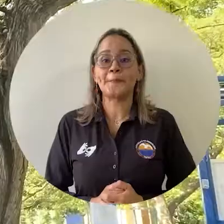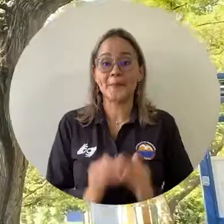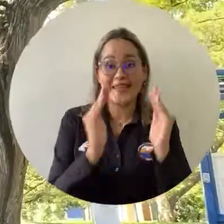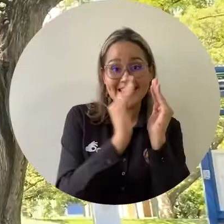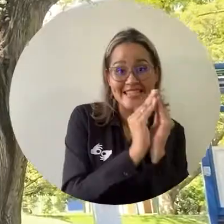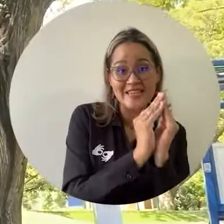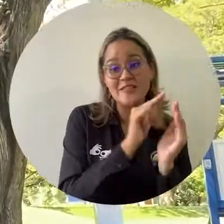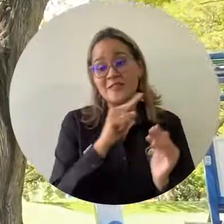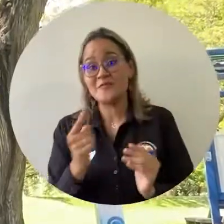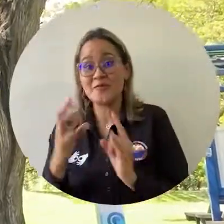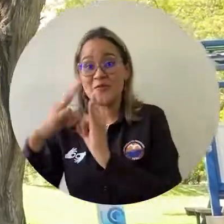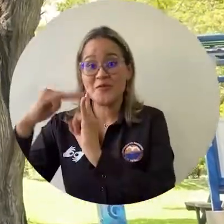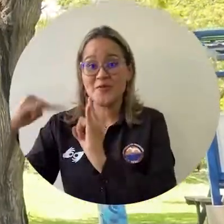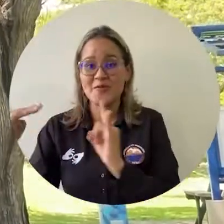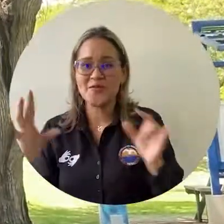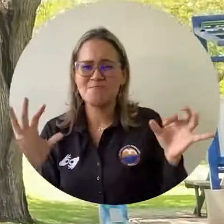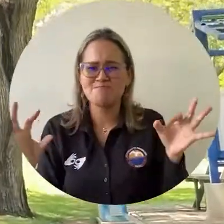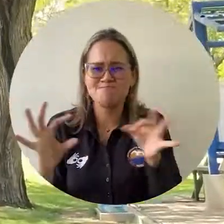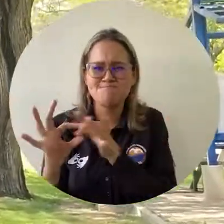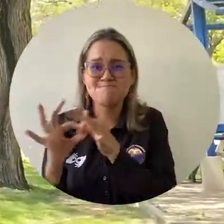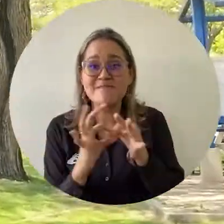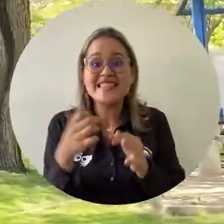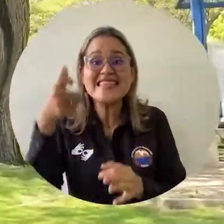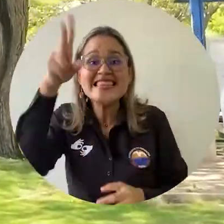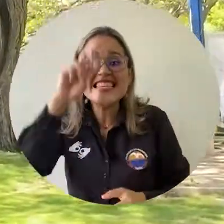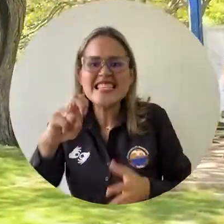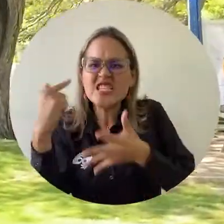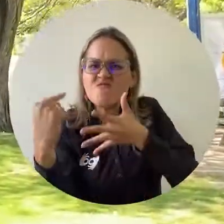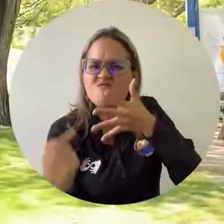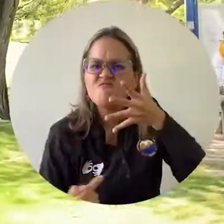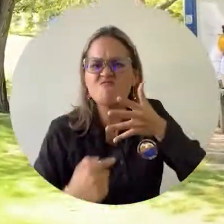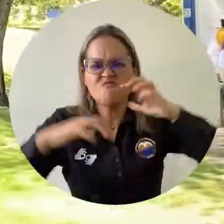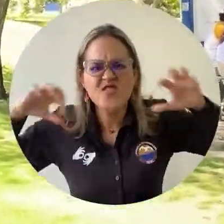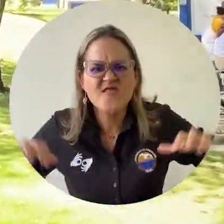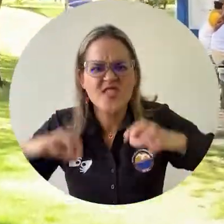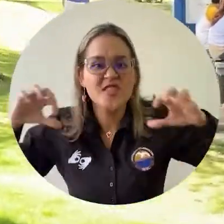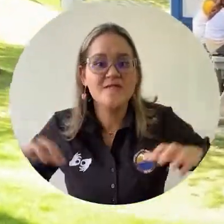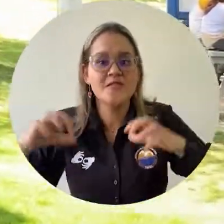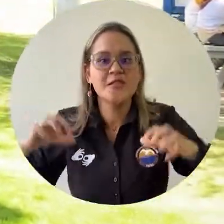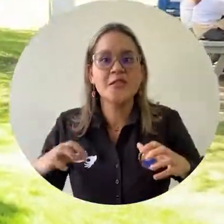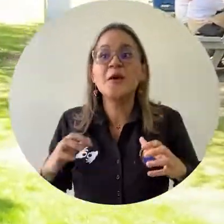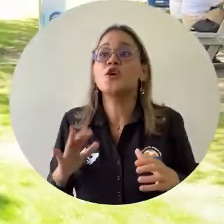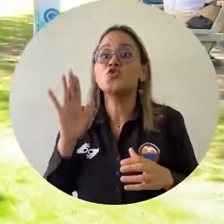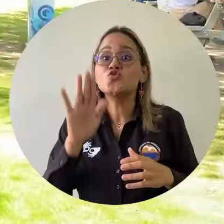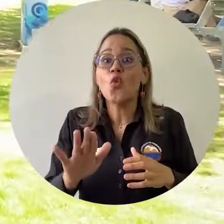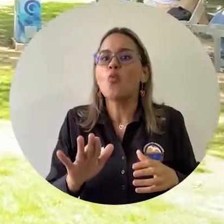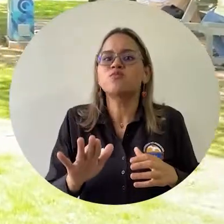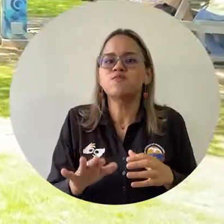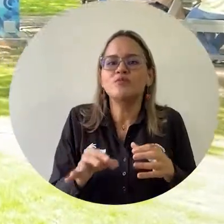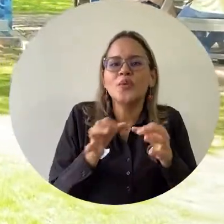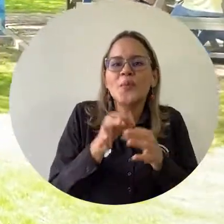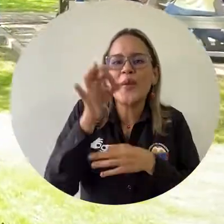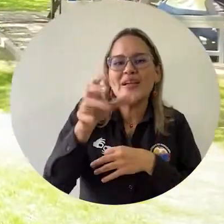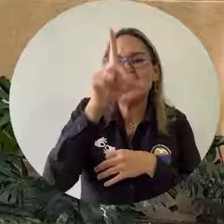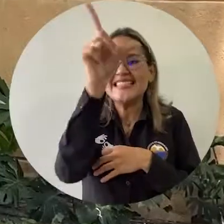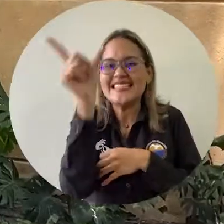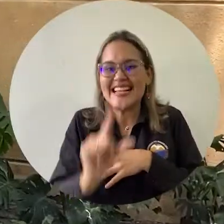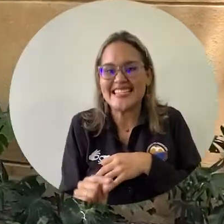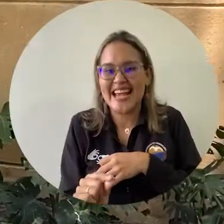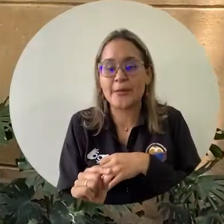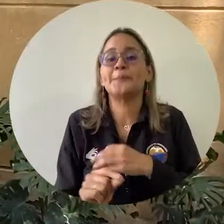El ICBF y Unimagdalena implementan 17 iniciativas en beneficio de familias del Departamento del Cesar.